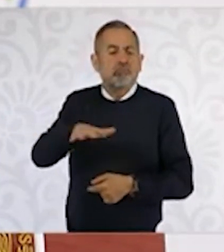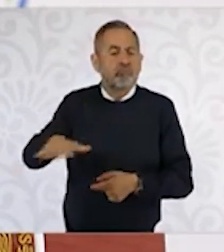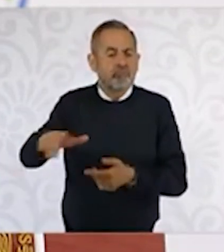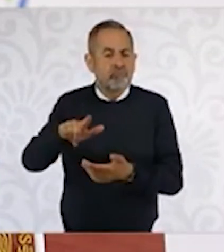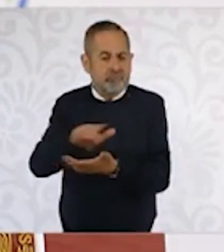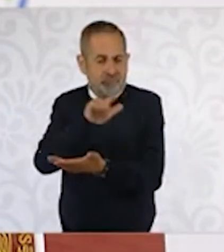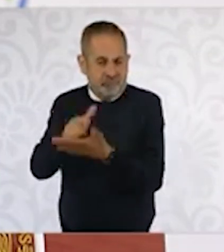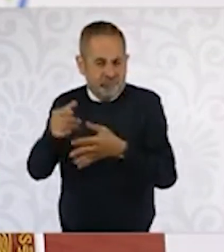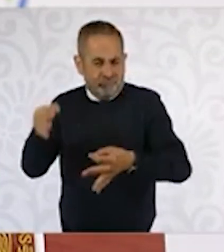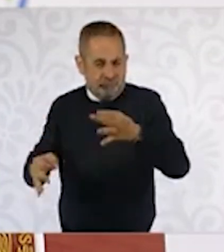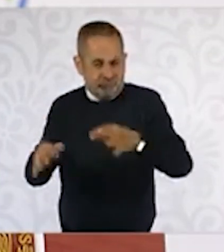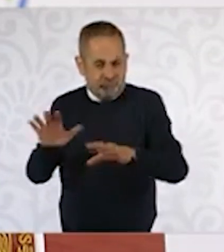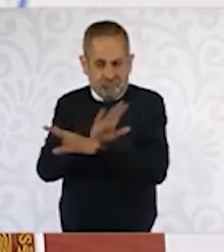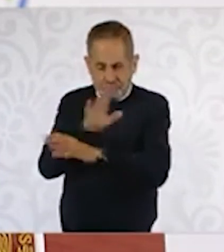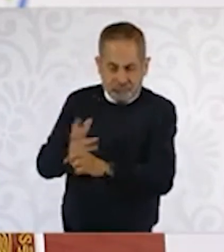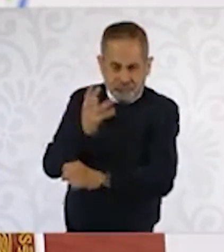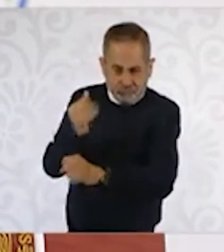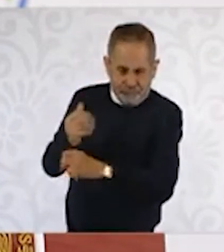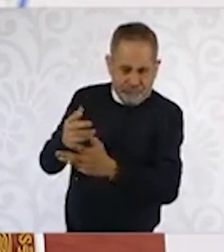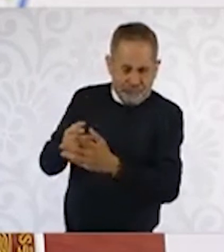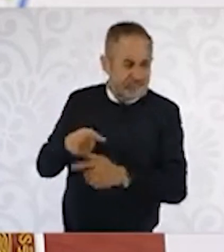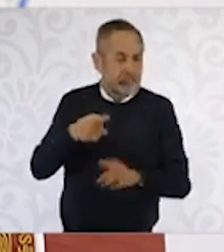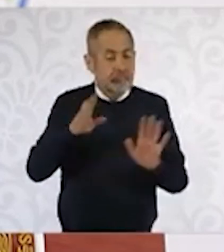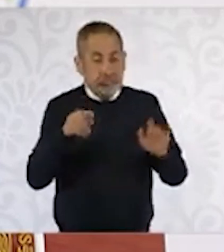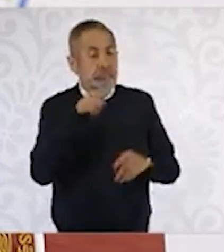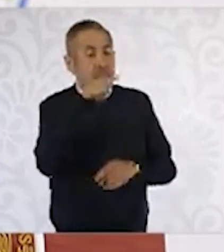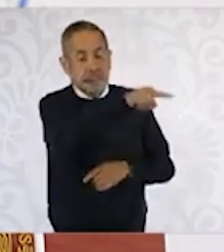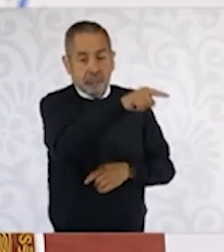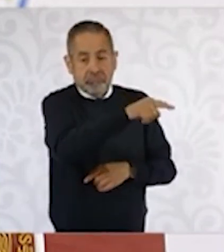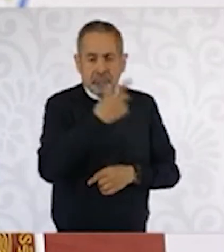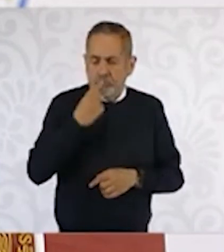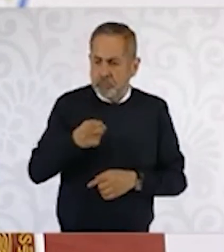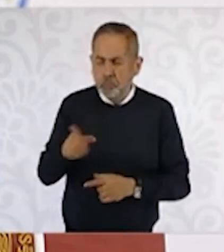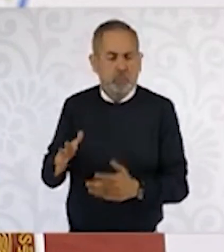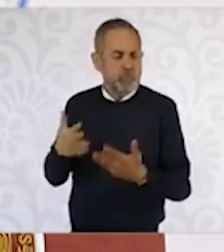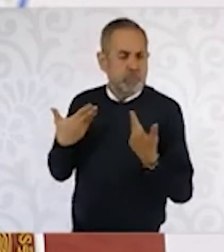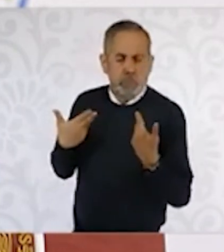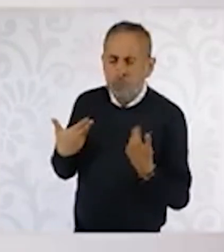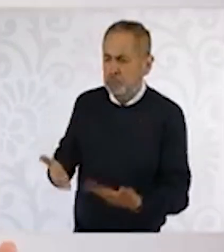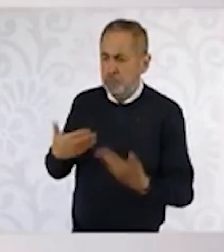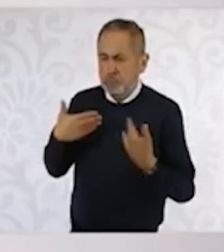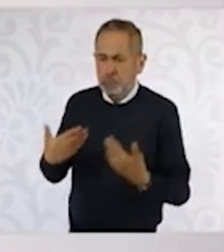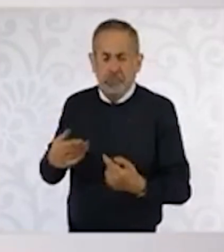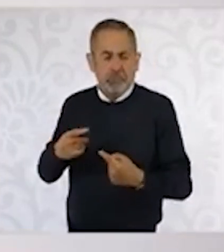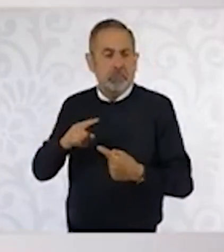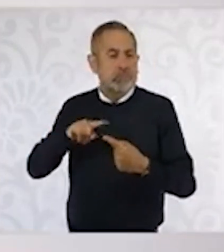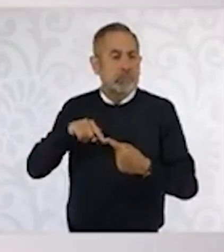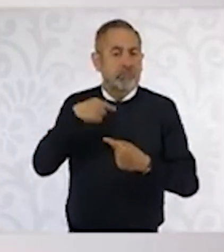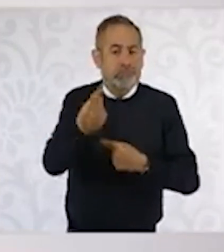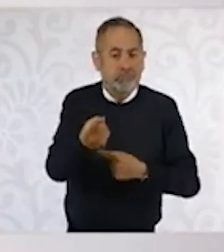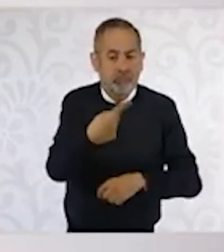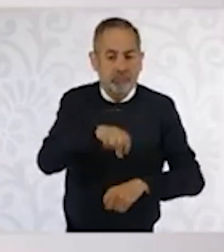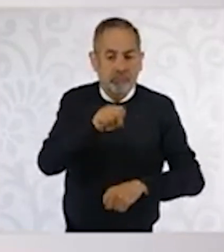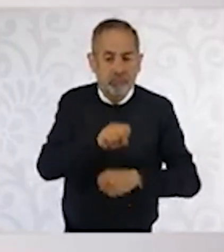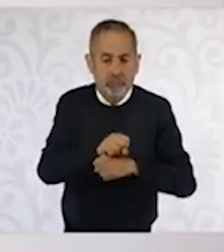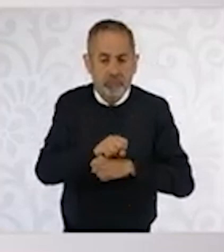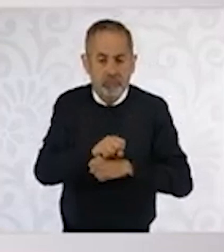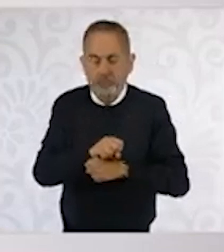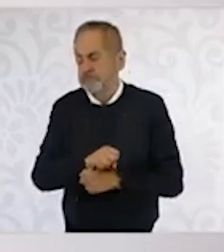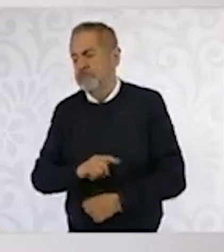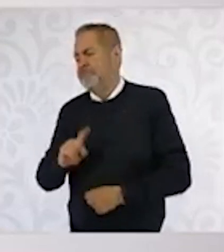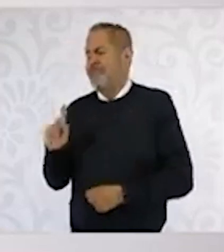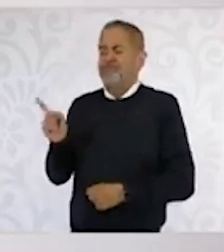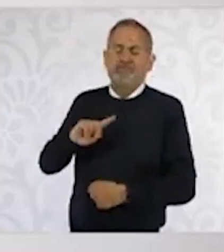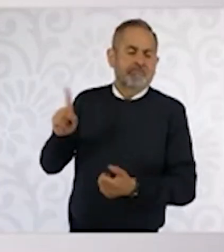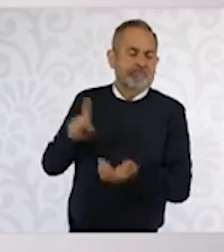El gobierno de Claudia Sheinbaum trabaja en un programa de digitalización que permite la simplificación y reducción de trámites para los mexicanos. Entre los